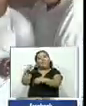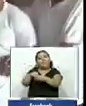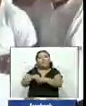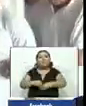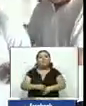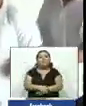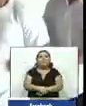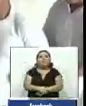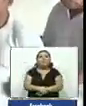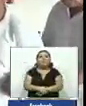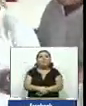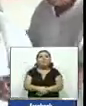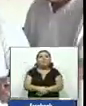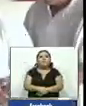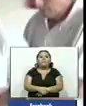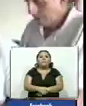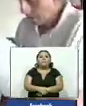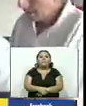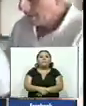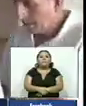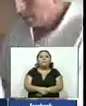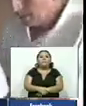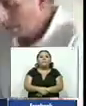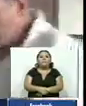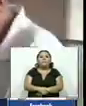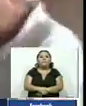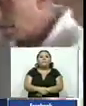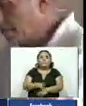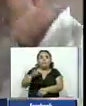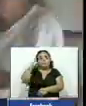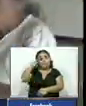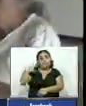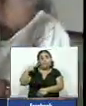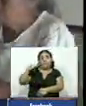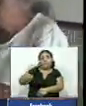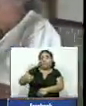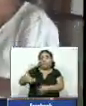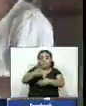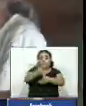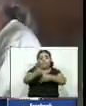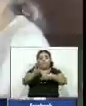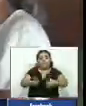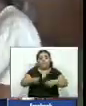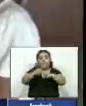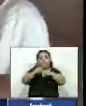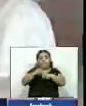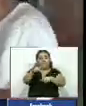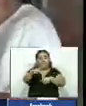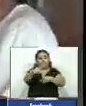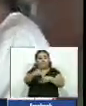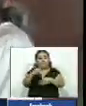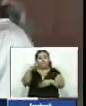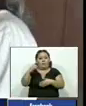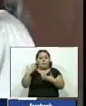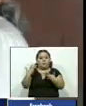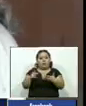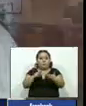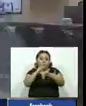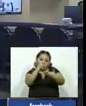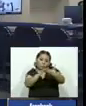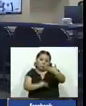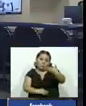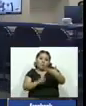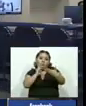jueza especializada de instrucción se resolvió hoy en la audiencia